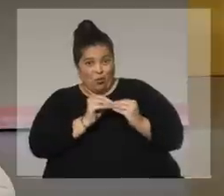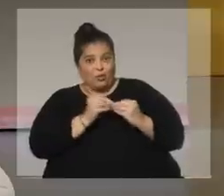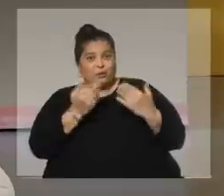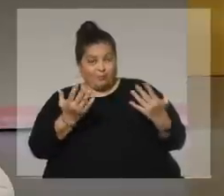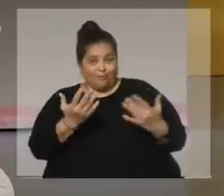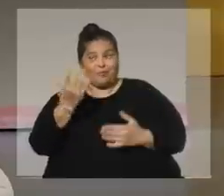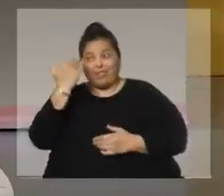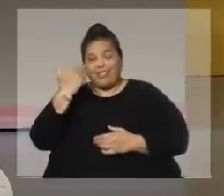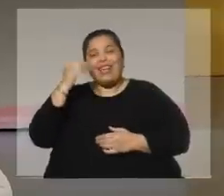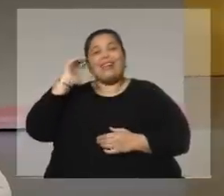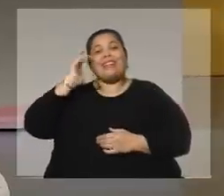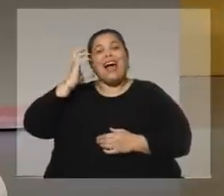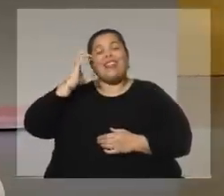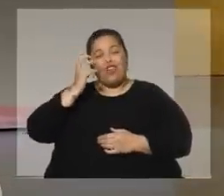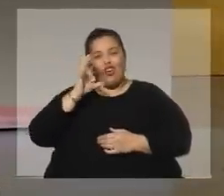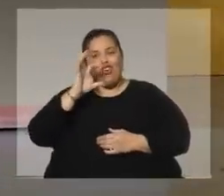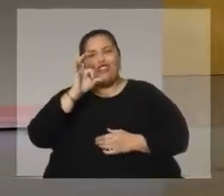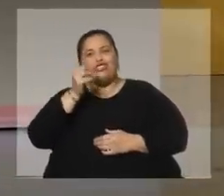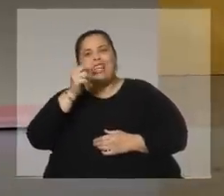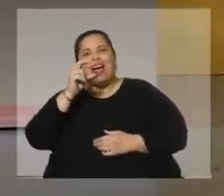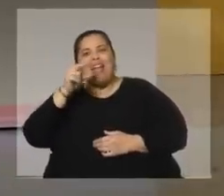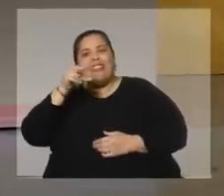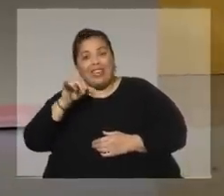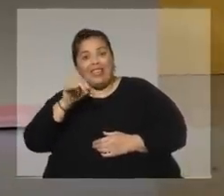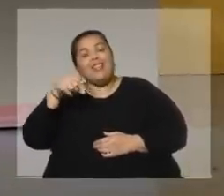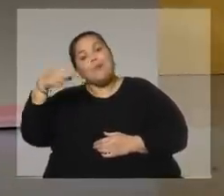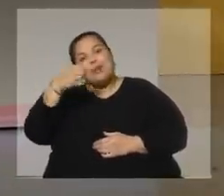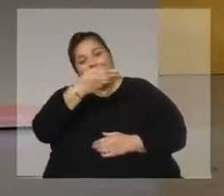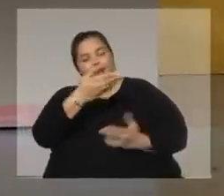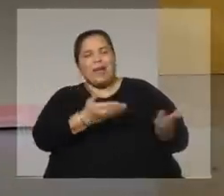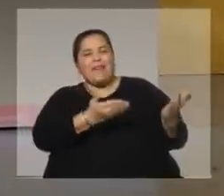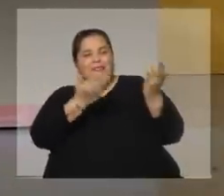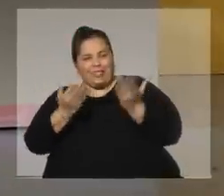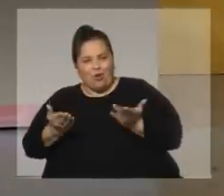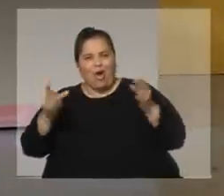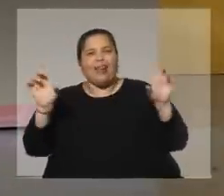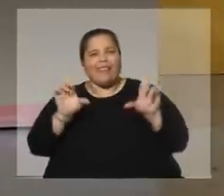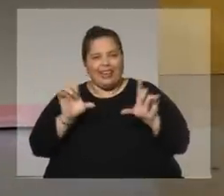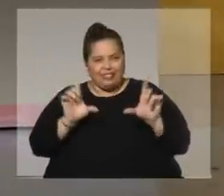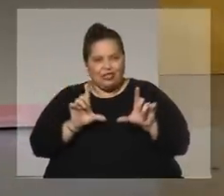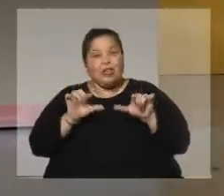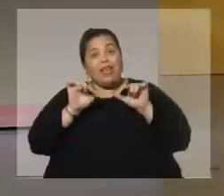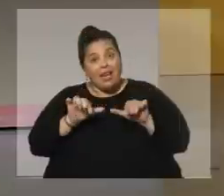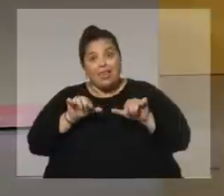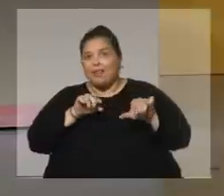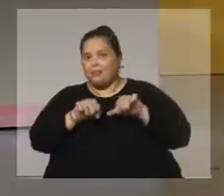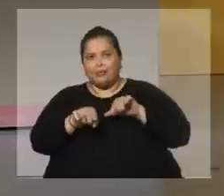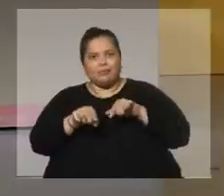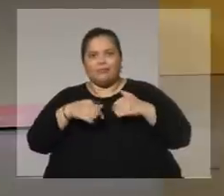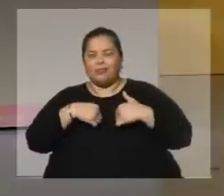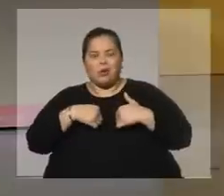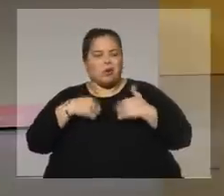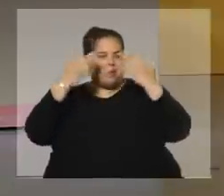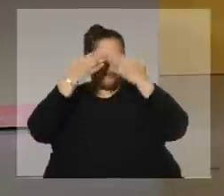en la radio, Sarandí, después él me invitó a un programa de televisión y ahí directamente fue